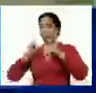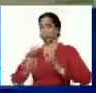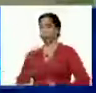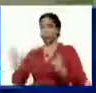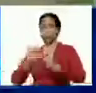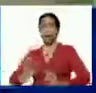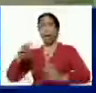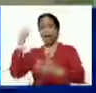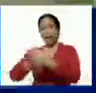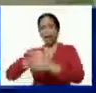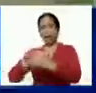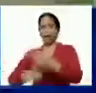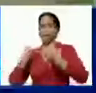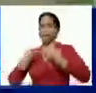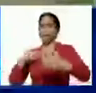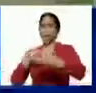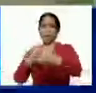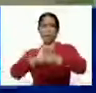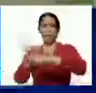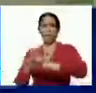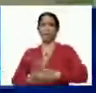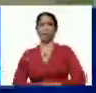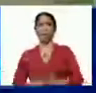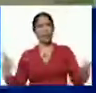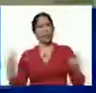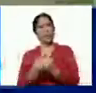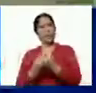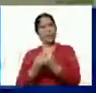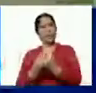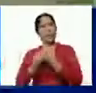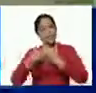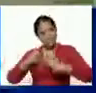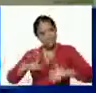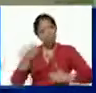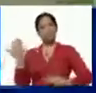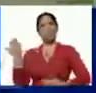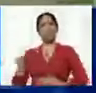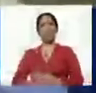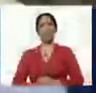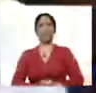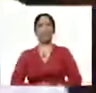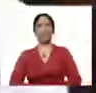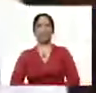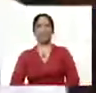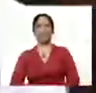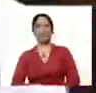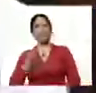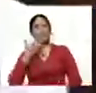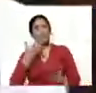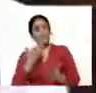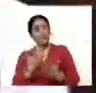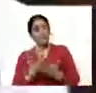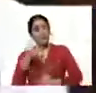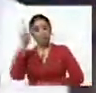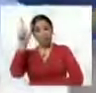esta batalla por la vida contra el COVID-19. ¡Juntos, todo es posible! Gracias, Margot.